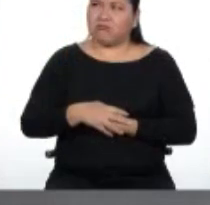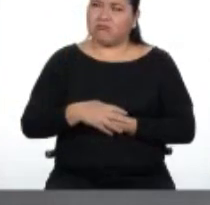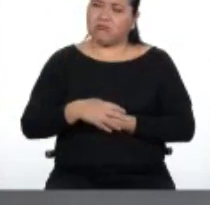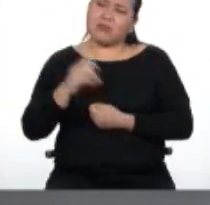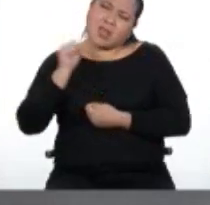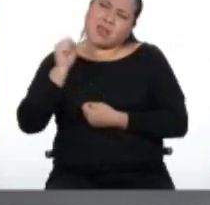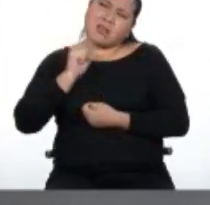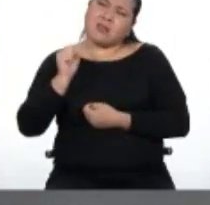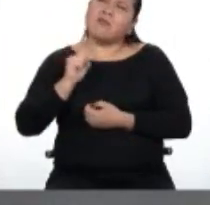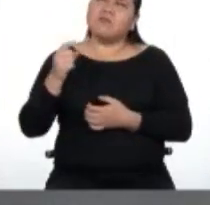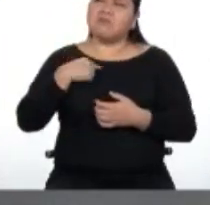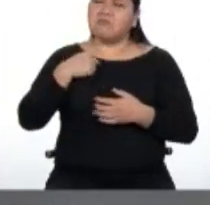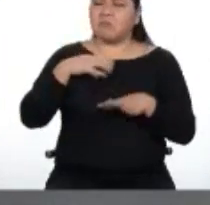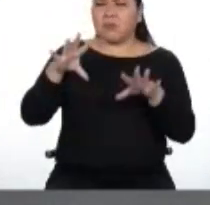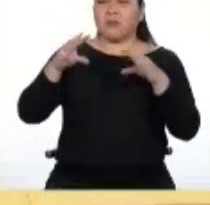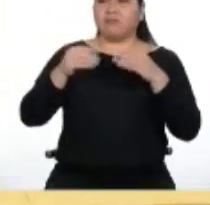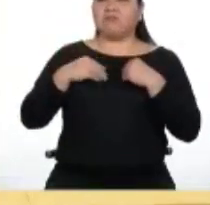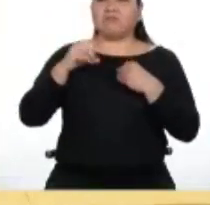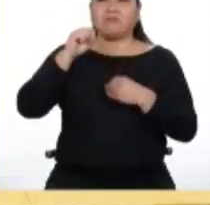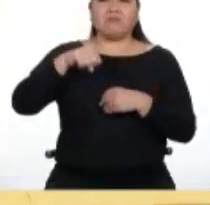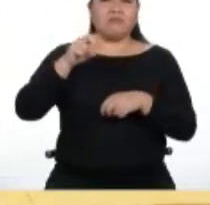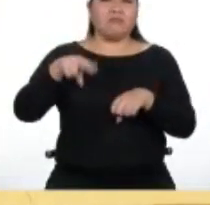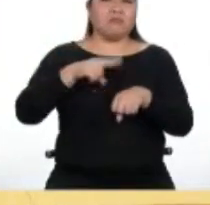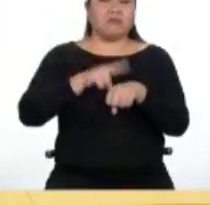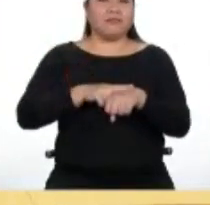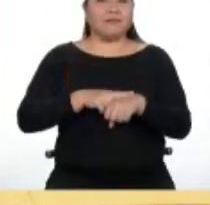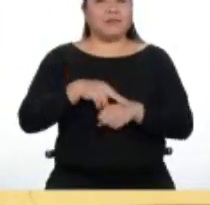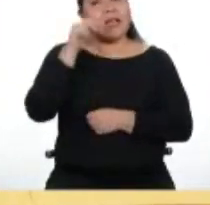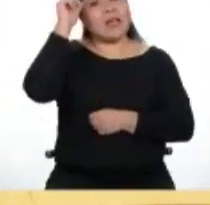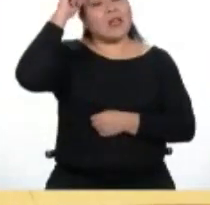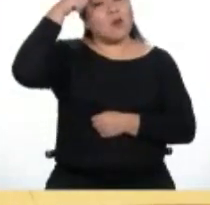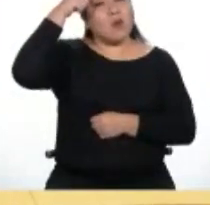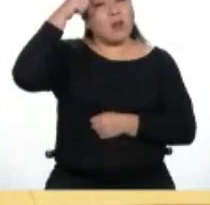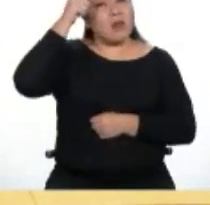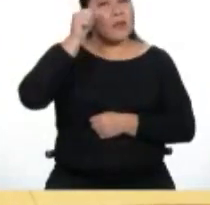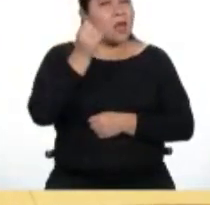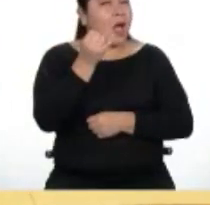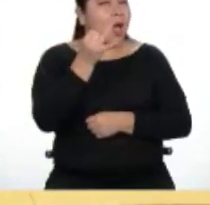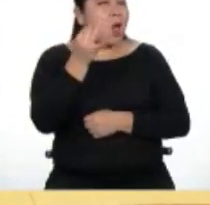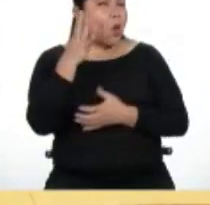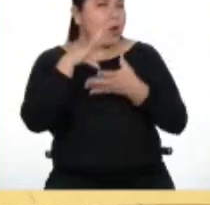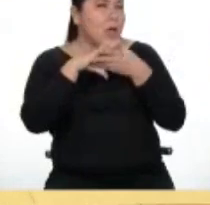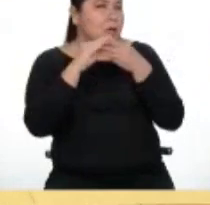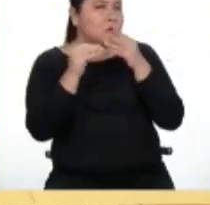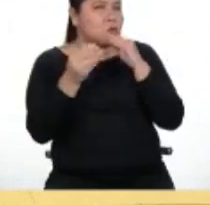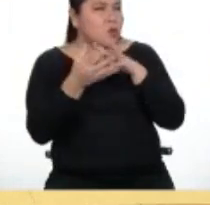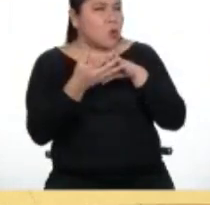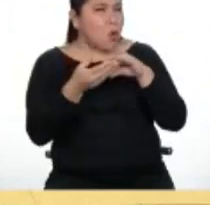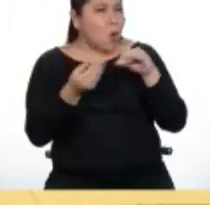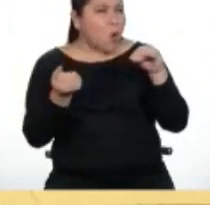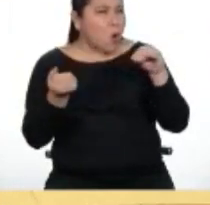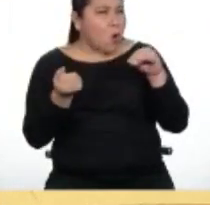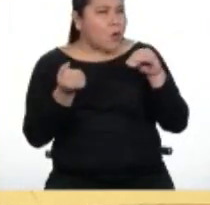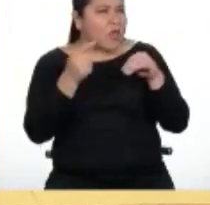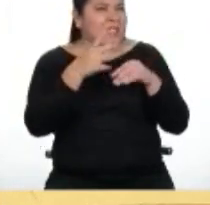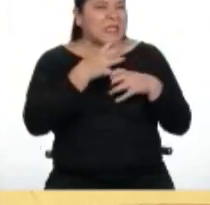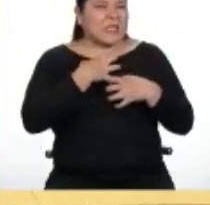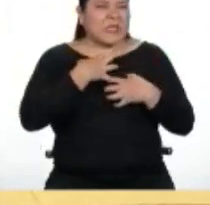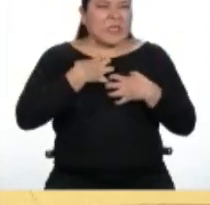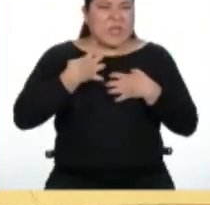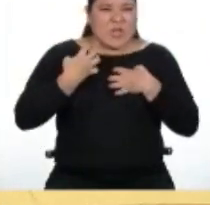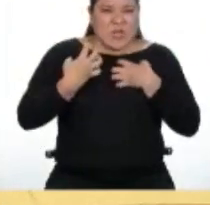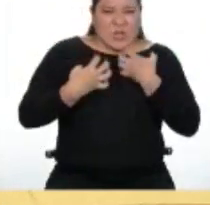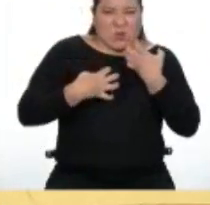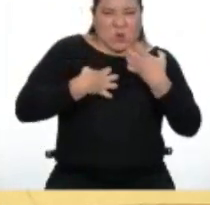Claro, claro que estoy dispuesto. Estoy muy dispuesto. ¿Recuerdas alguna anécdota donde la ira te haya llevado a algo que